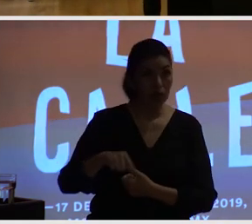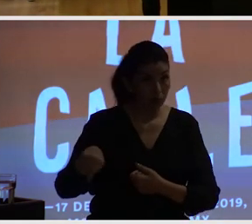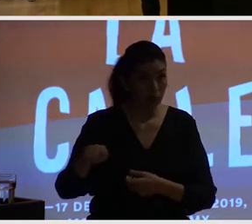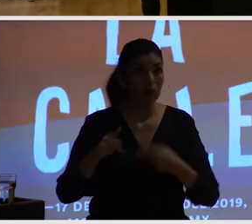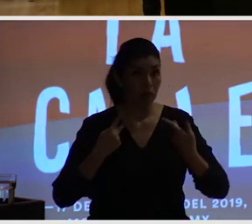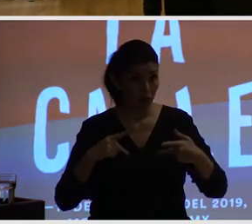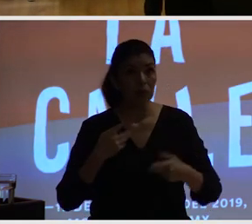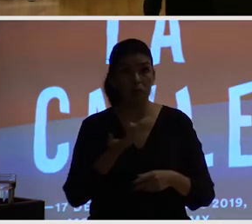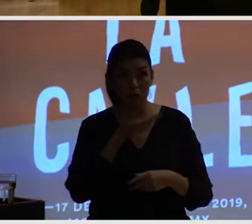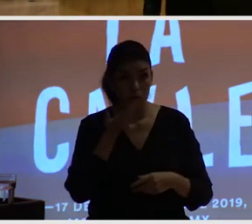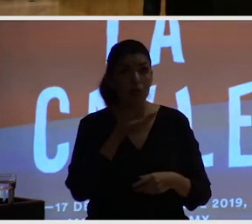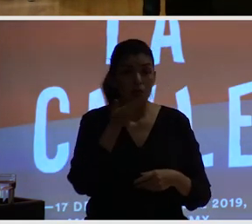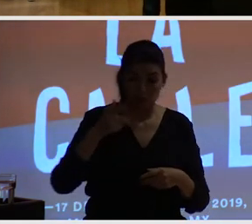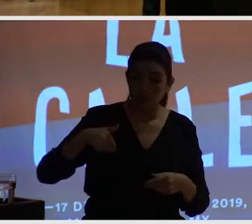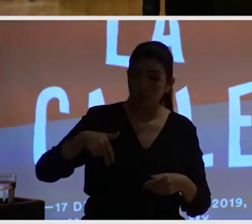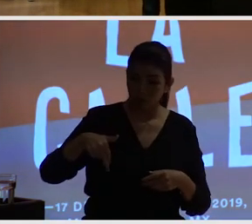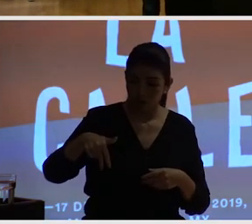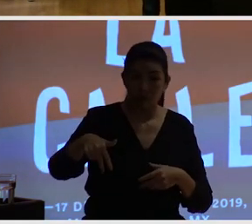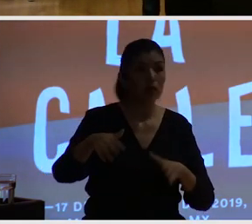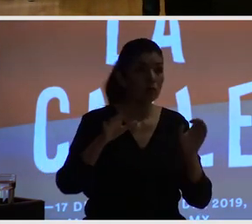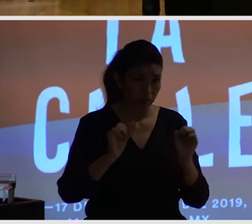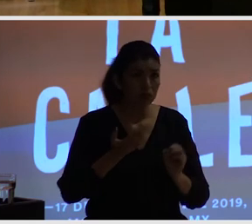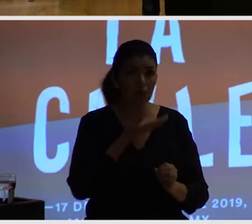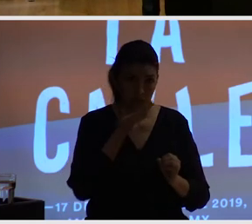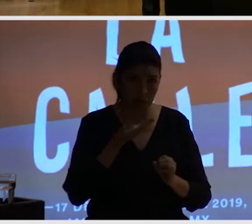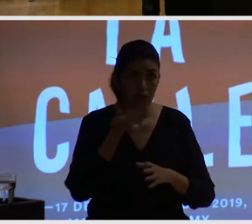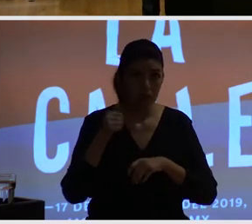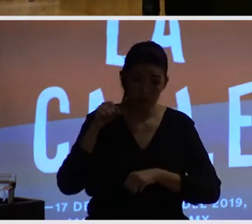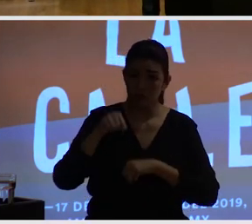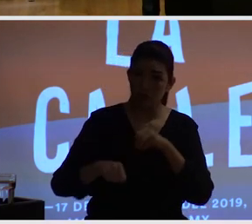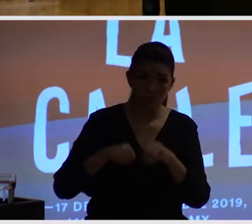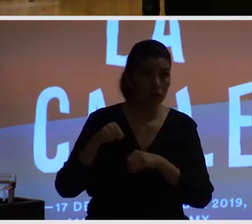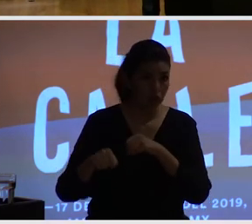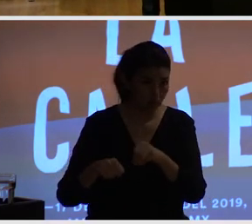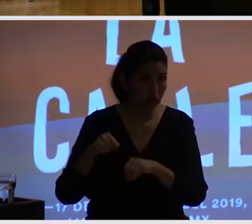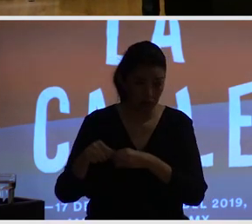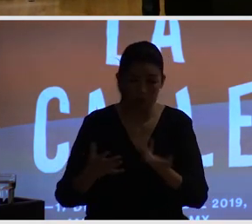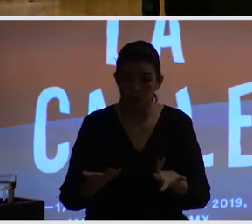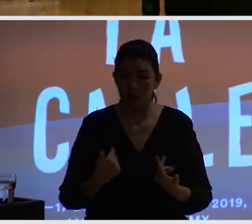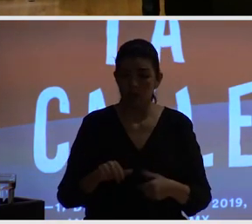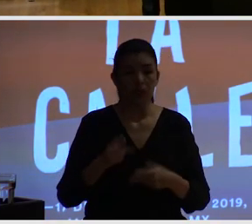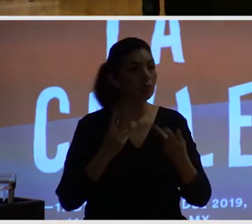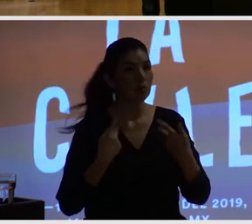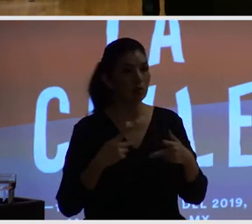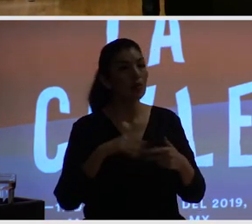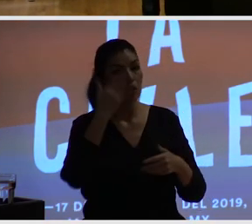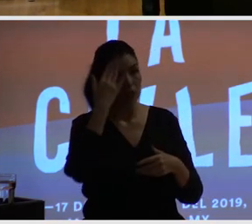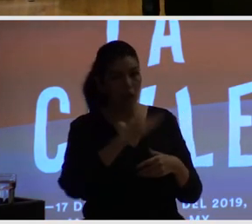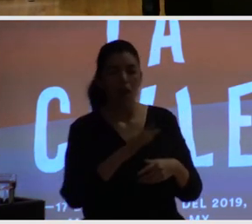la gente tiene más cultura del uso de la calle del uso de la plaza del uso digamos